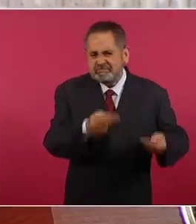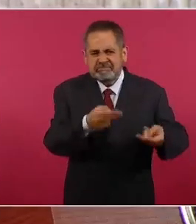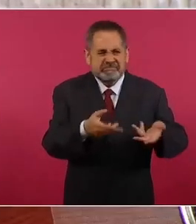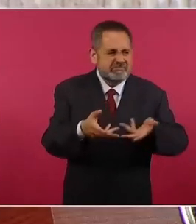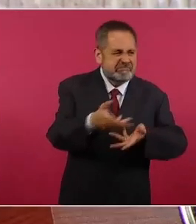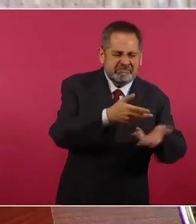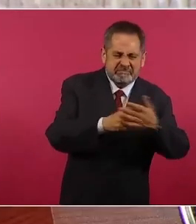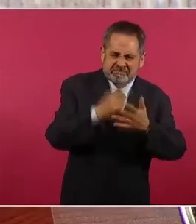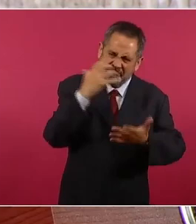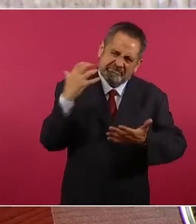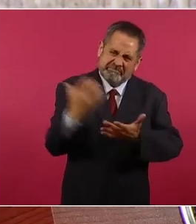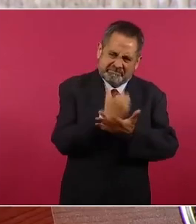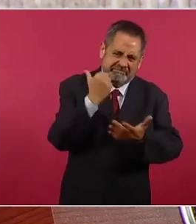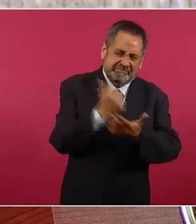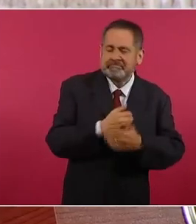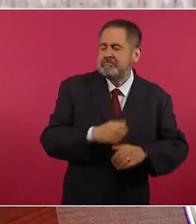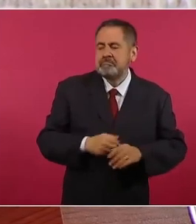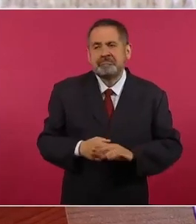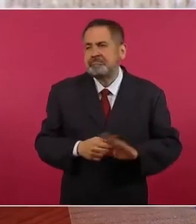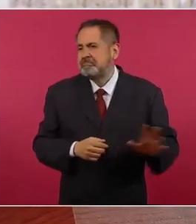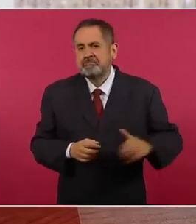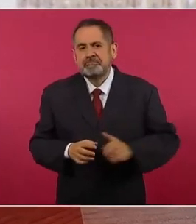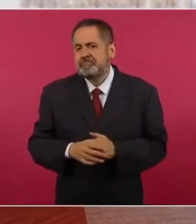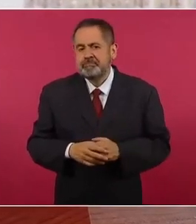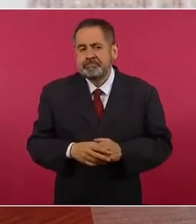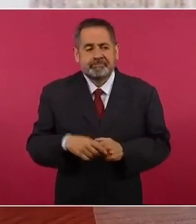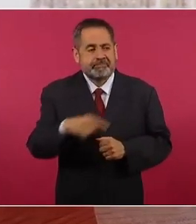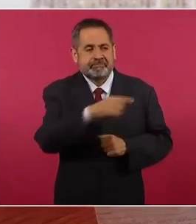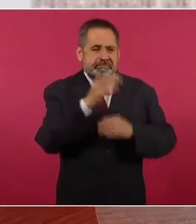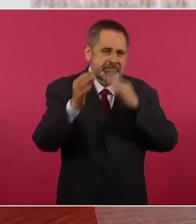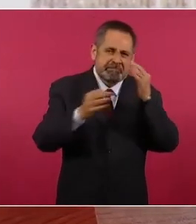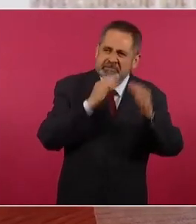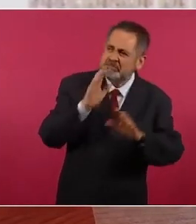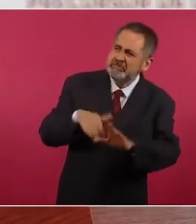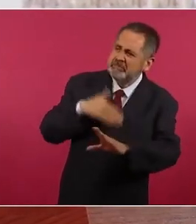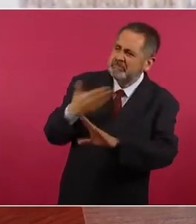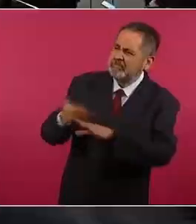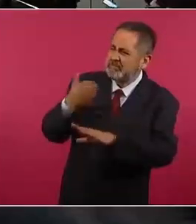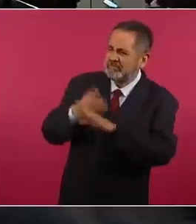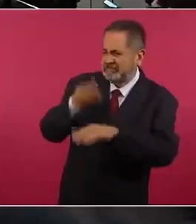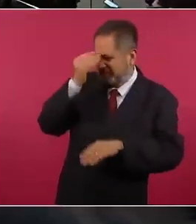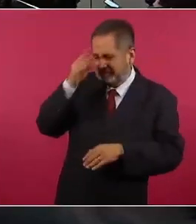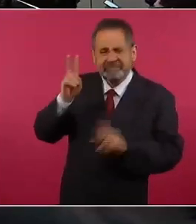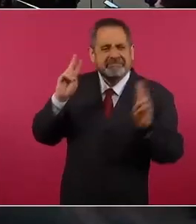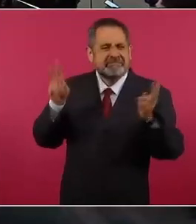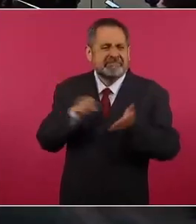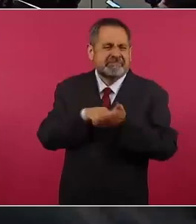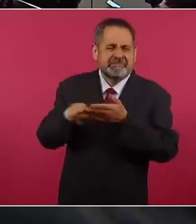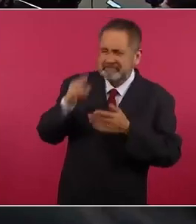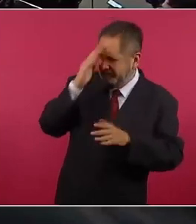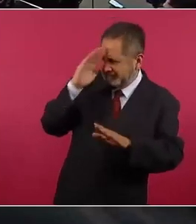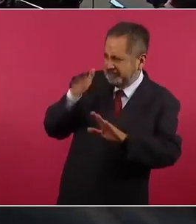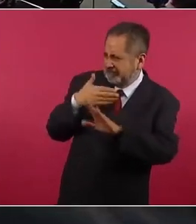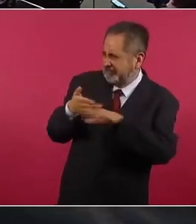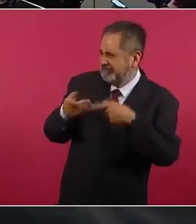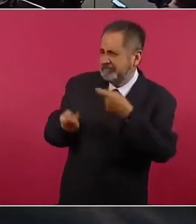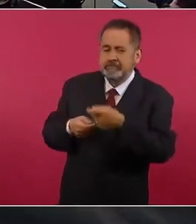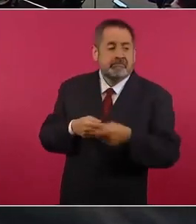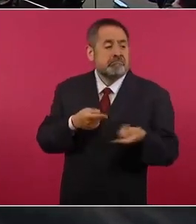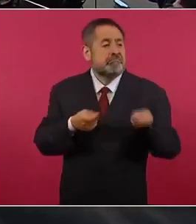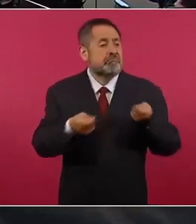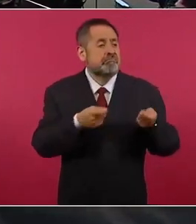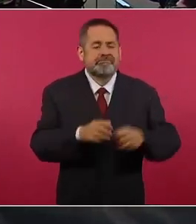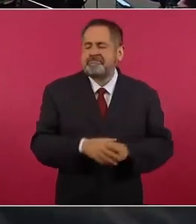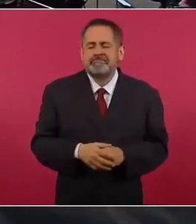por más campañas negras por más control de los medios de información